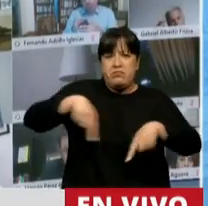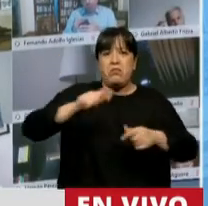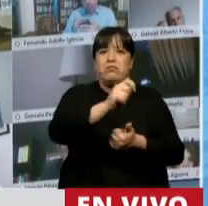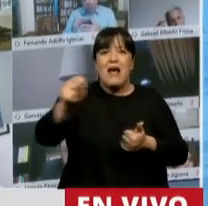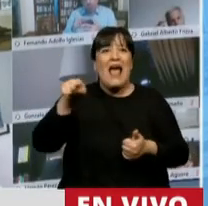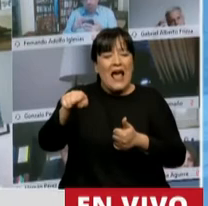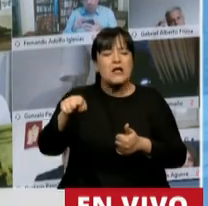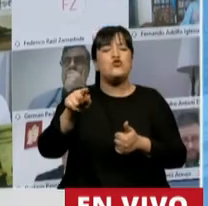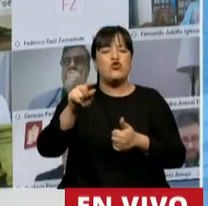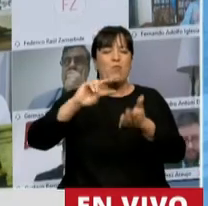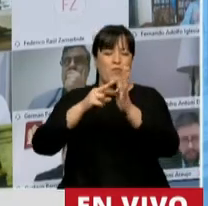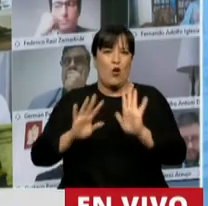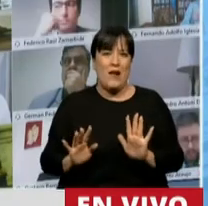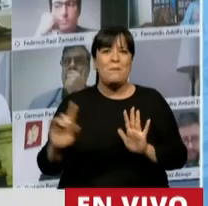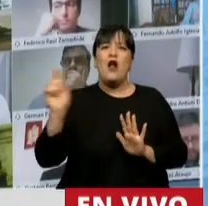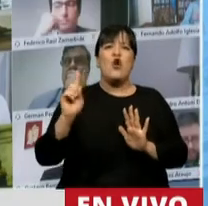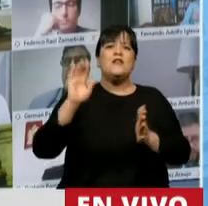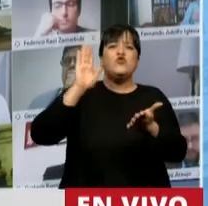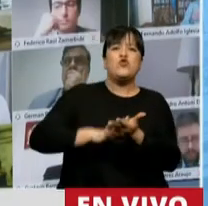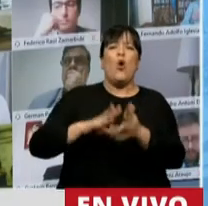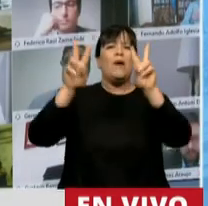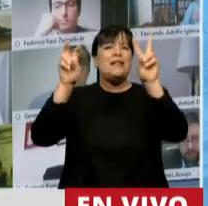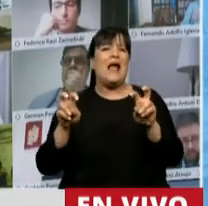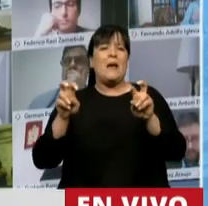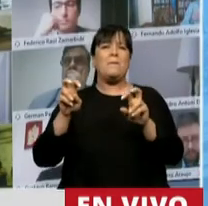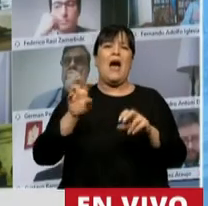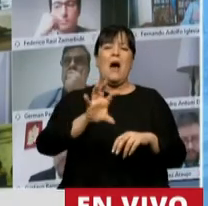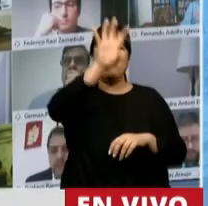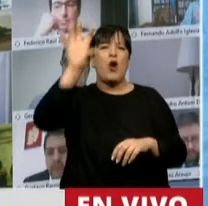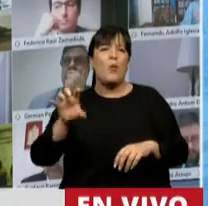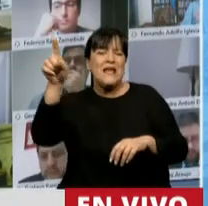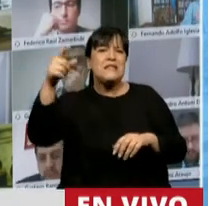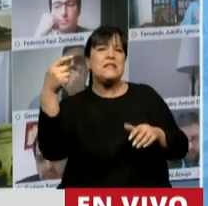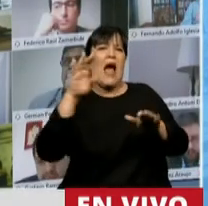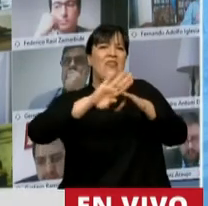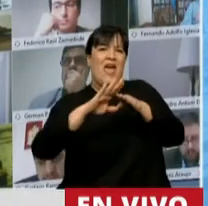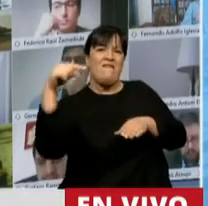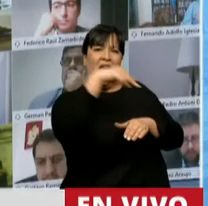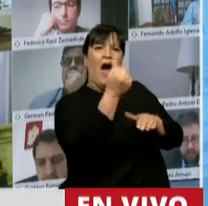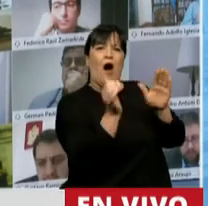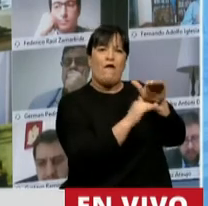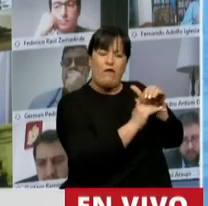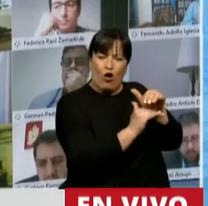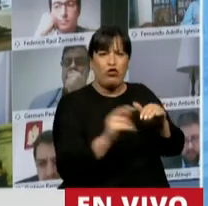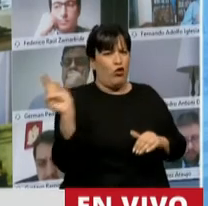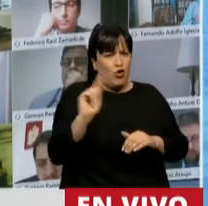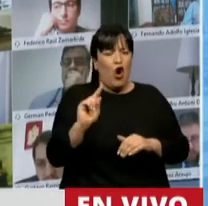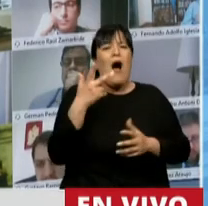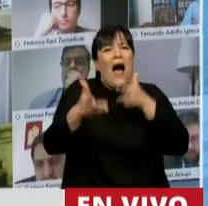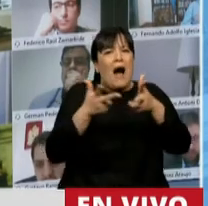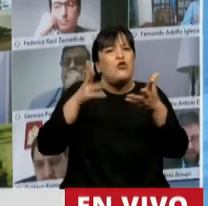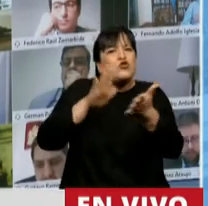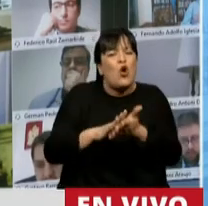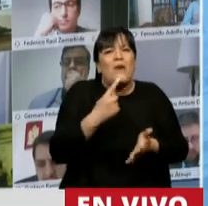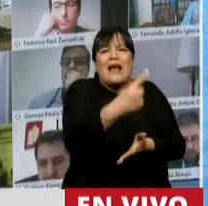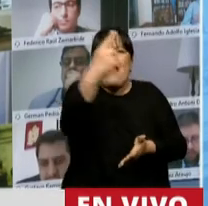Y no estoy hablando del problema de las arcas del Estado provincial que le está debiendo al Fondo de Garantía, estoy hablando de las economías de